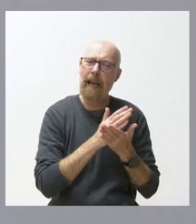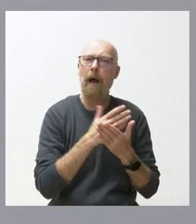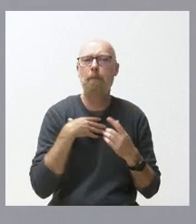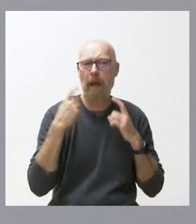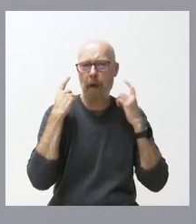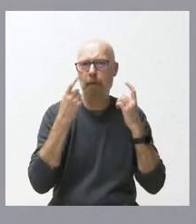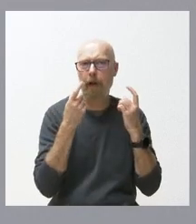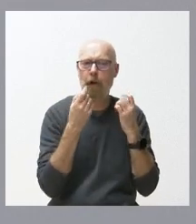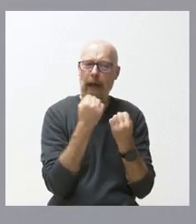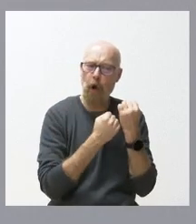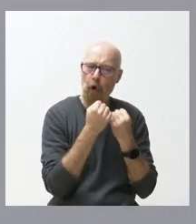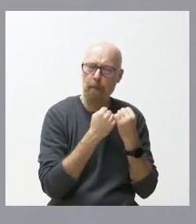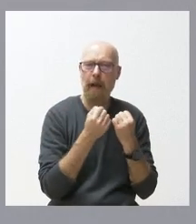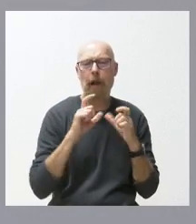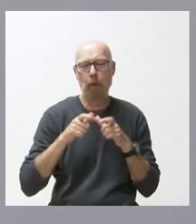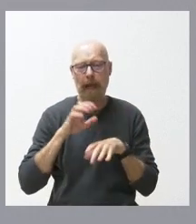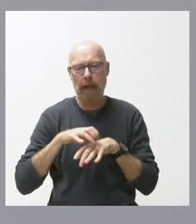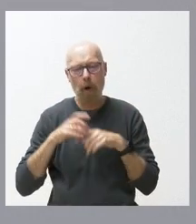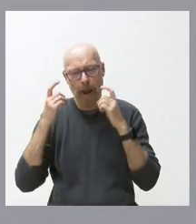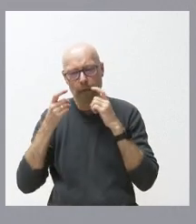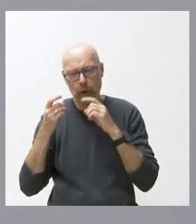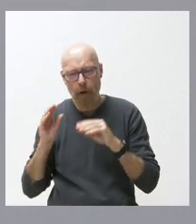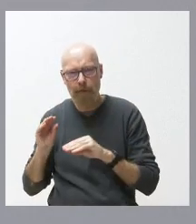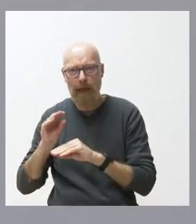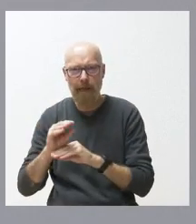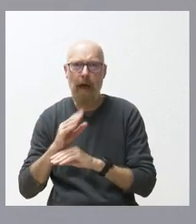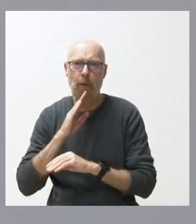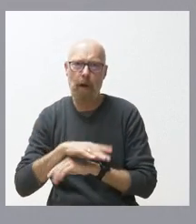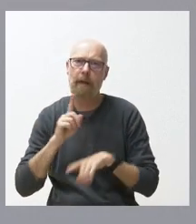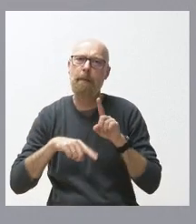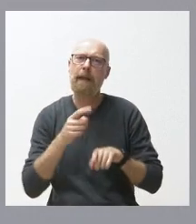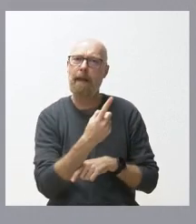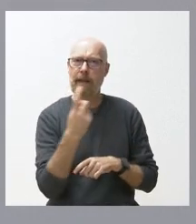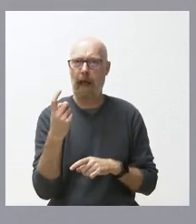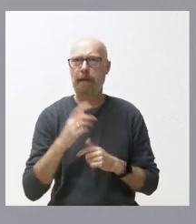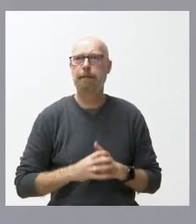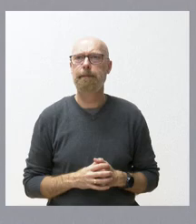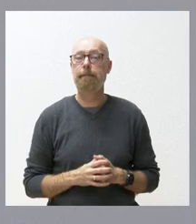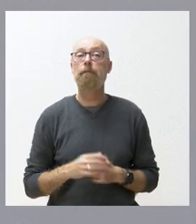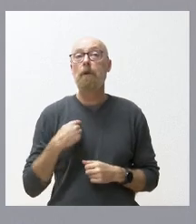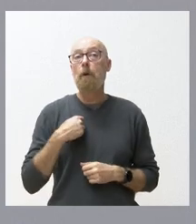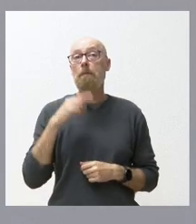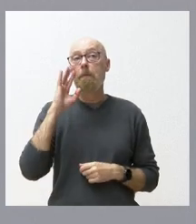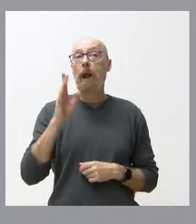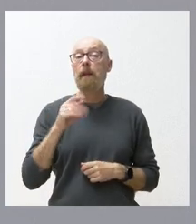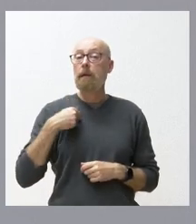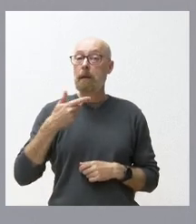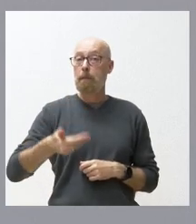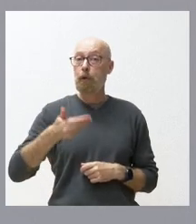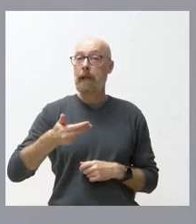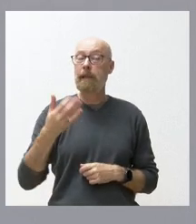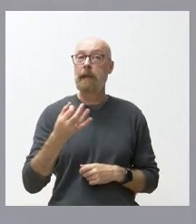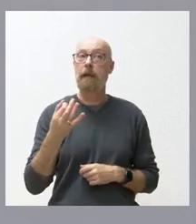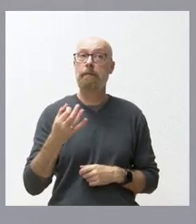Junta de Castellón ha hecho un esfuerzo de financiar adecuadamente en función de las necesidades que hay ahí a mí me parece que lo importante aquí es que las